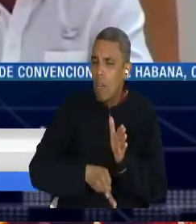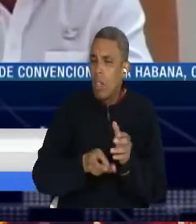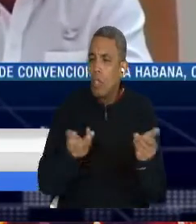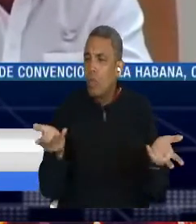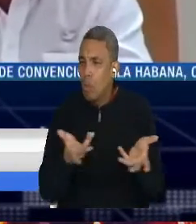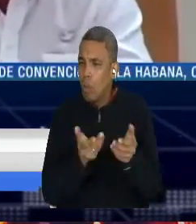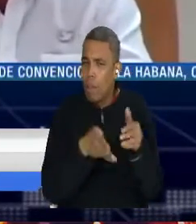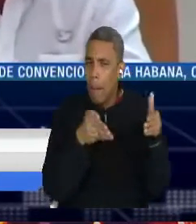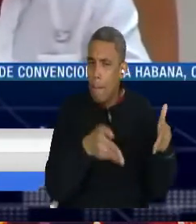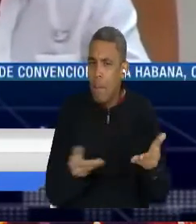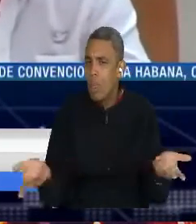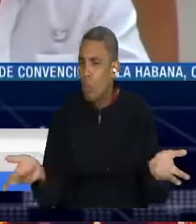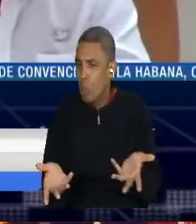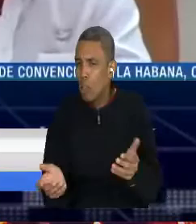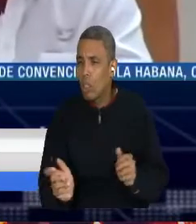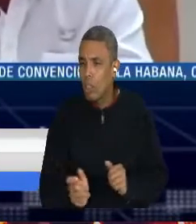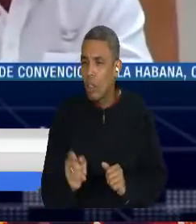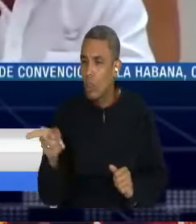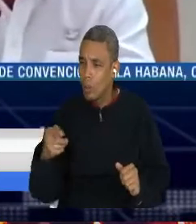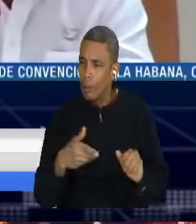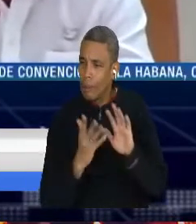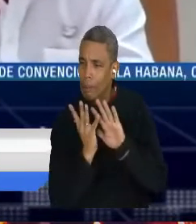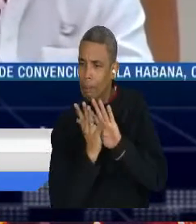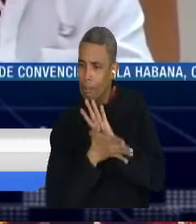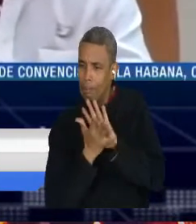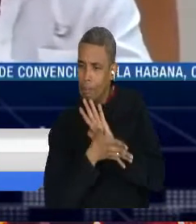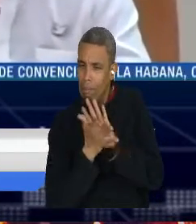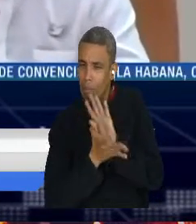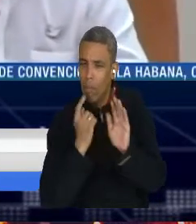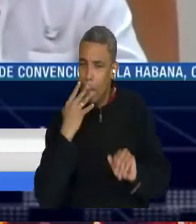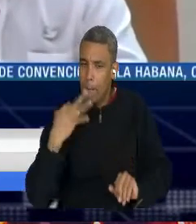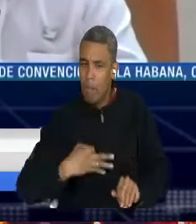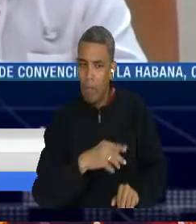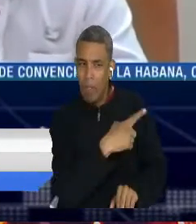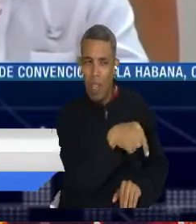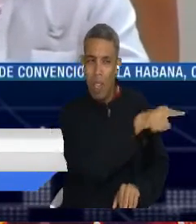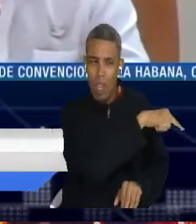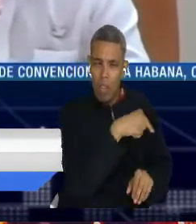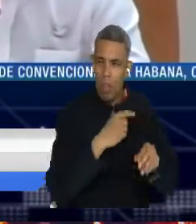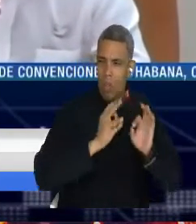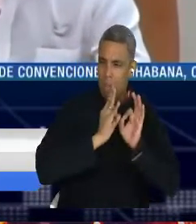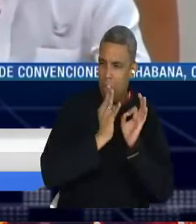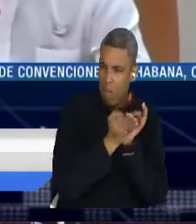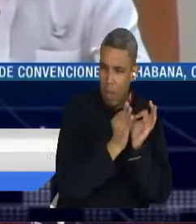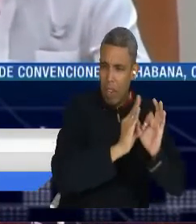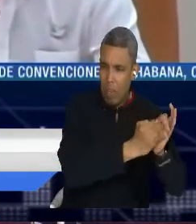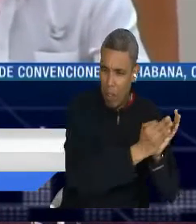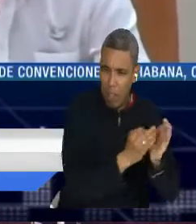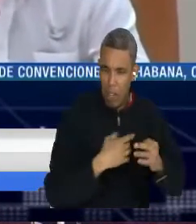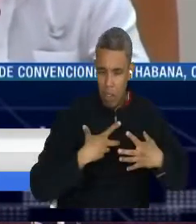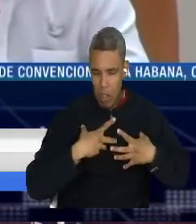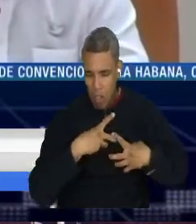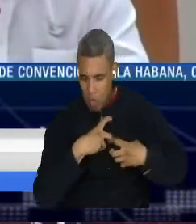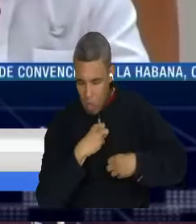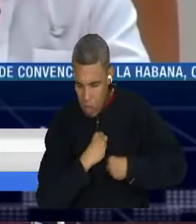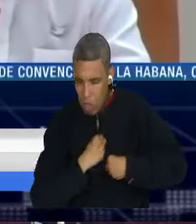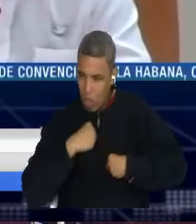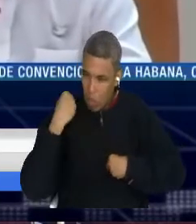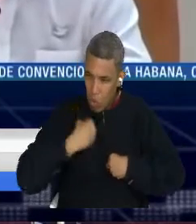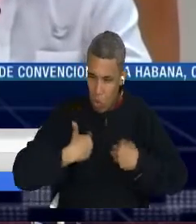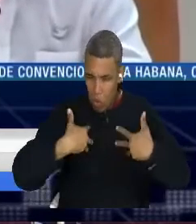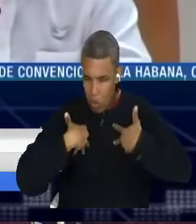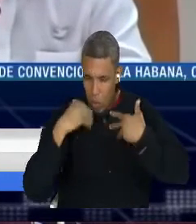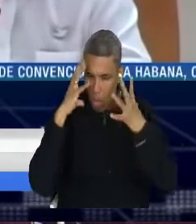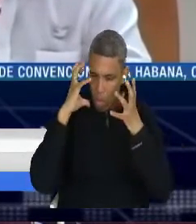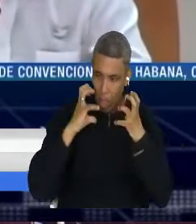bien decía, paz positiva, que repercutan los procesos de desarrollo territorial. Entonces, hay que hablar también